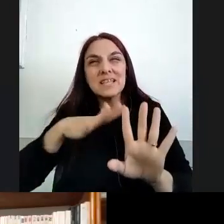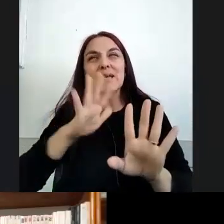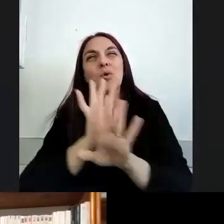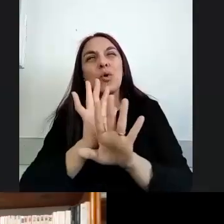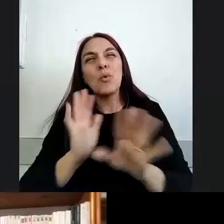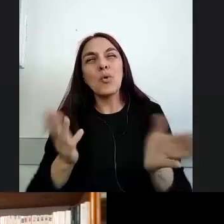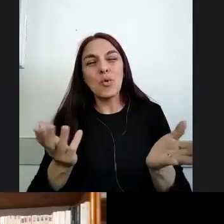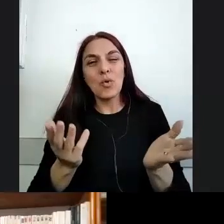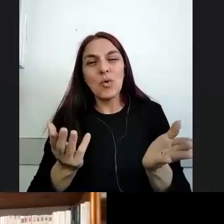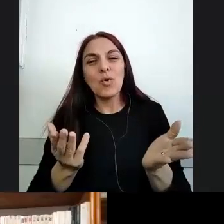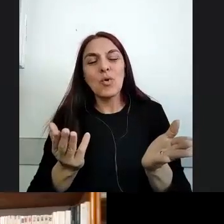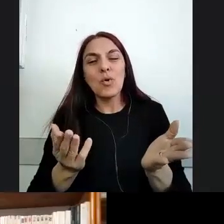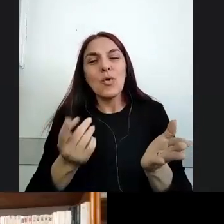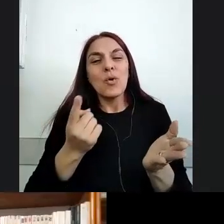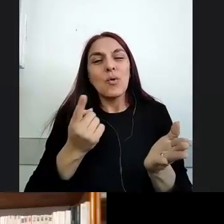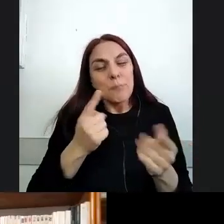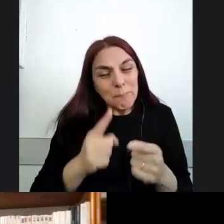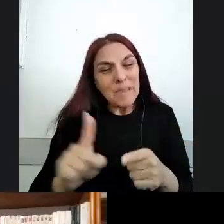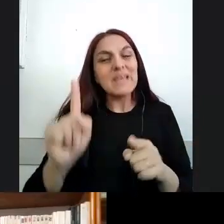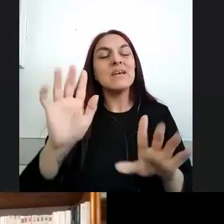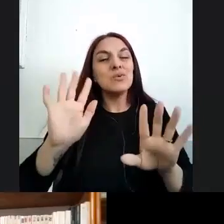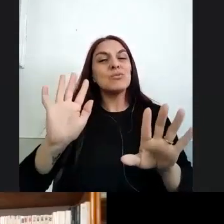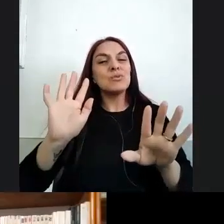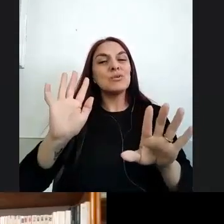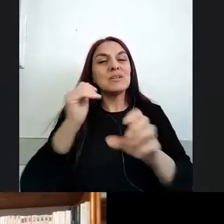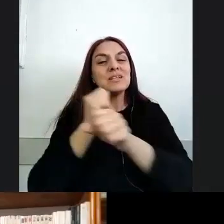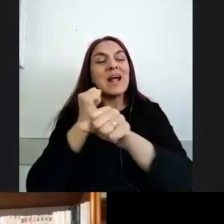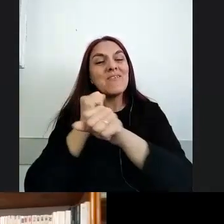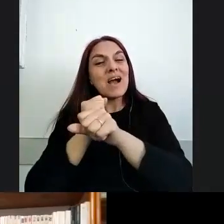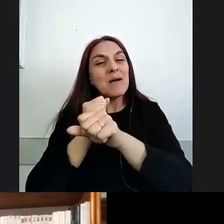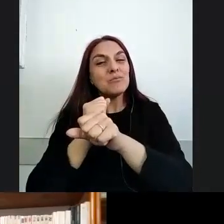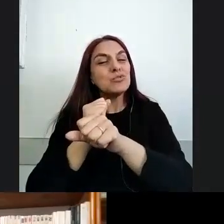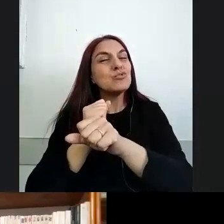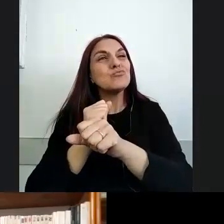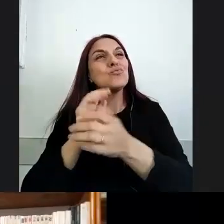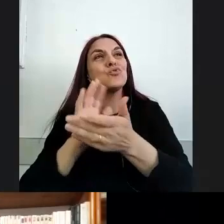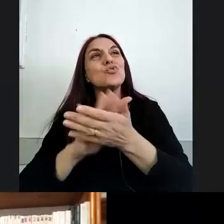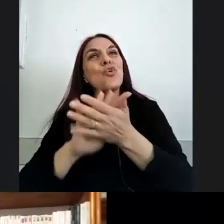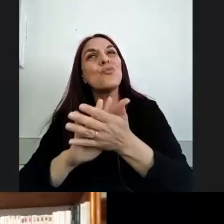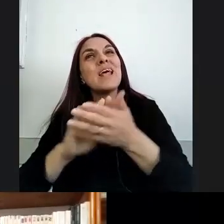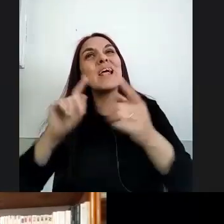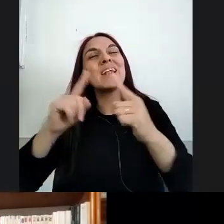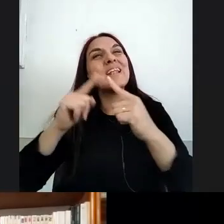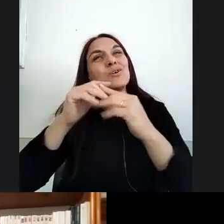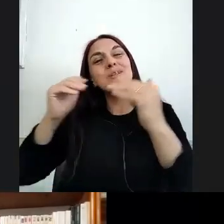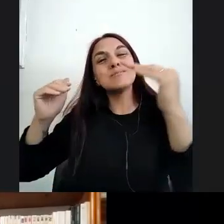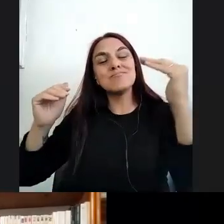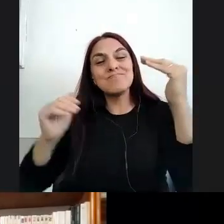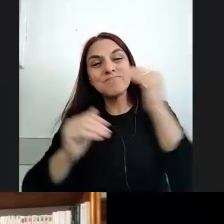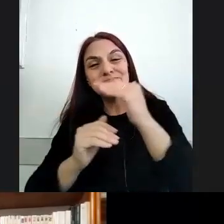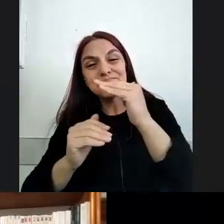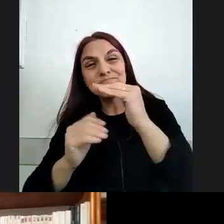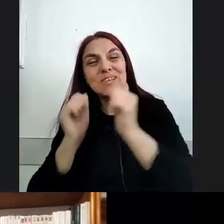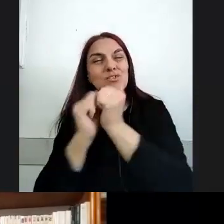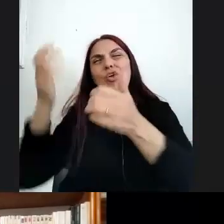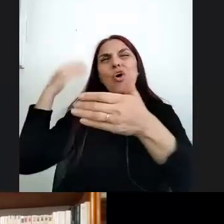principios pero al mismo tiempo el trabajo sobre aquellas formas de relaciones tan desiguales ¿no? históricamente y